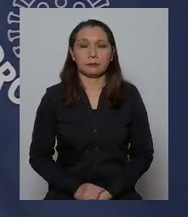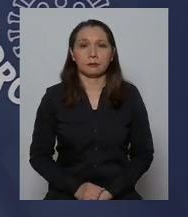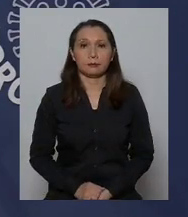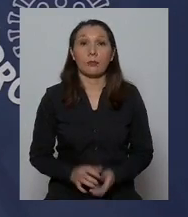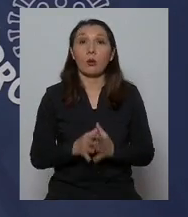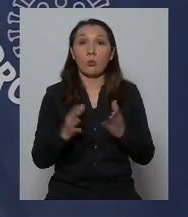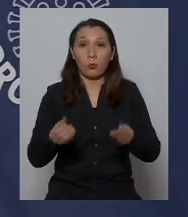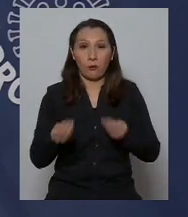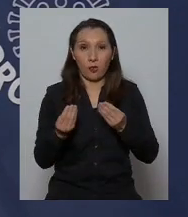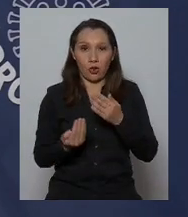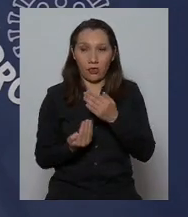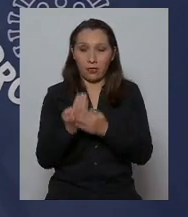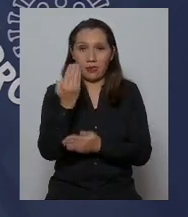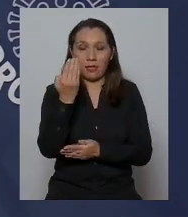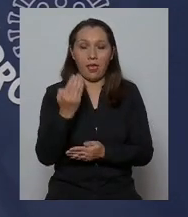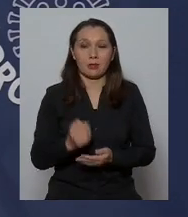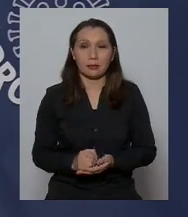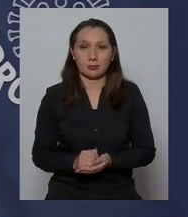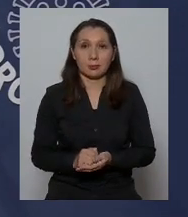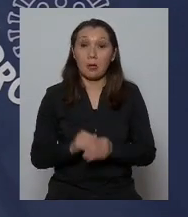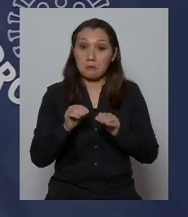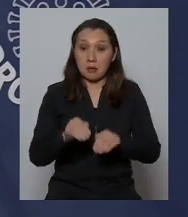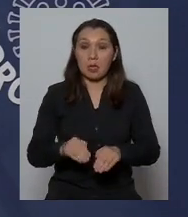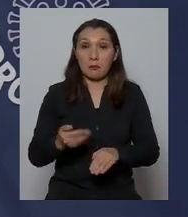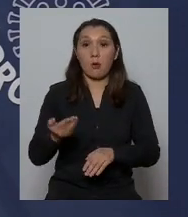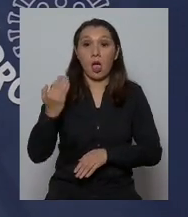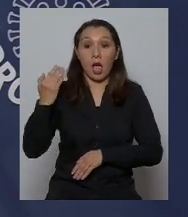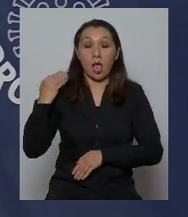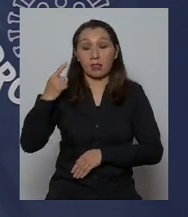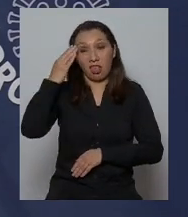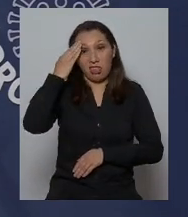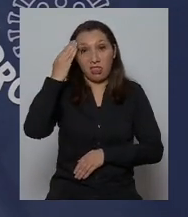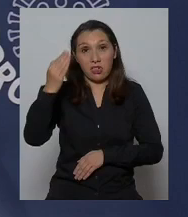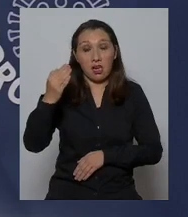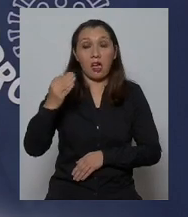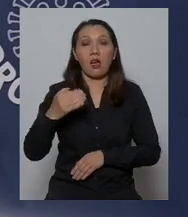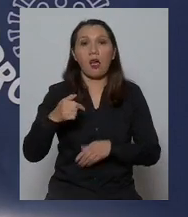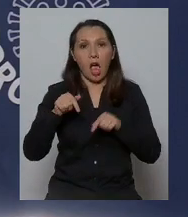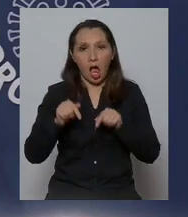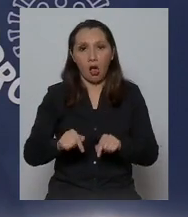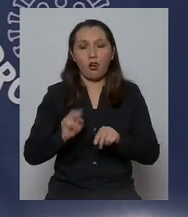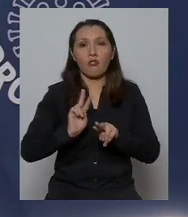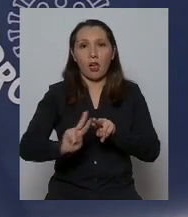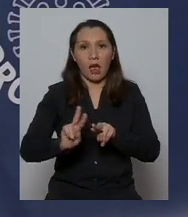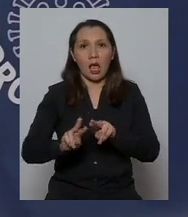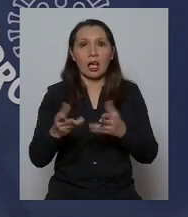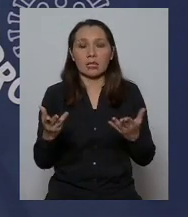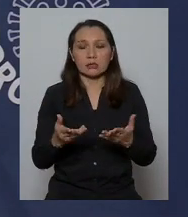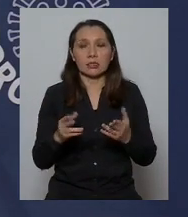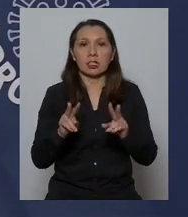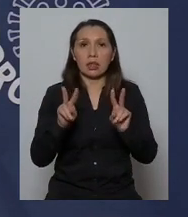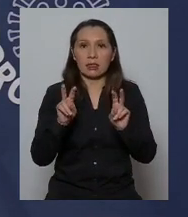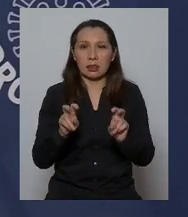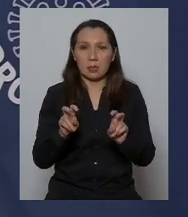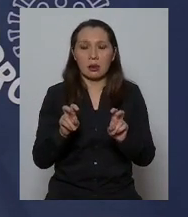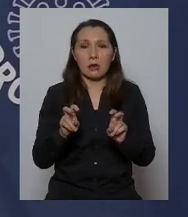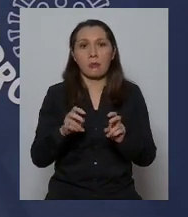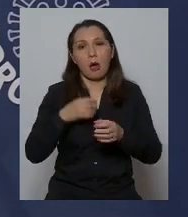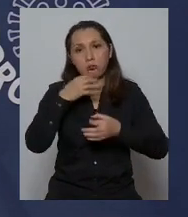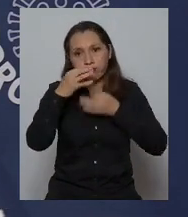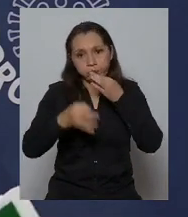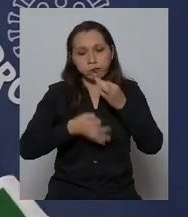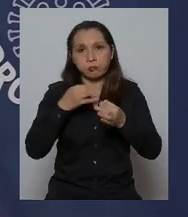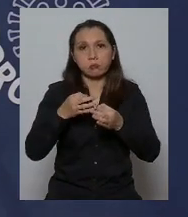Muy buenos días, tal como lo hemos hecho los días anteriores, vamos a realizar la